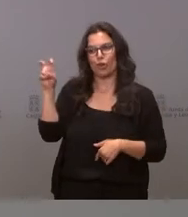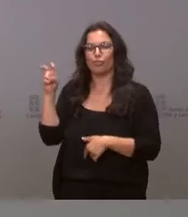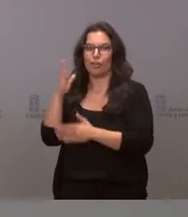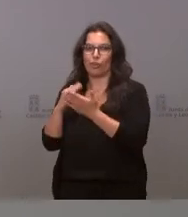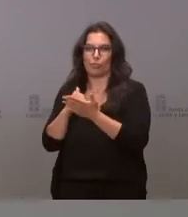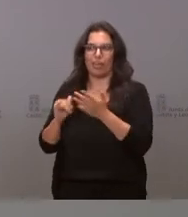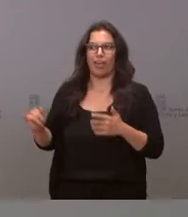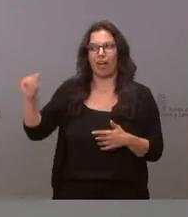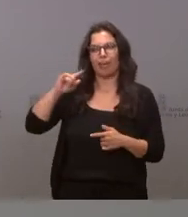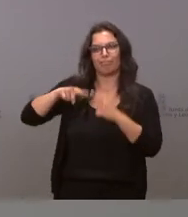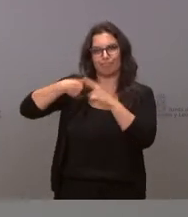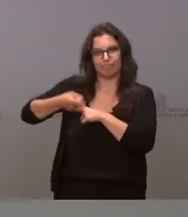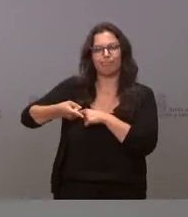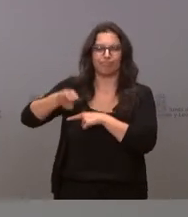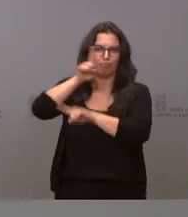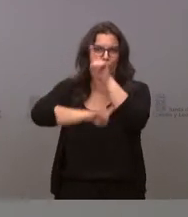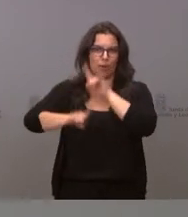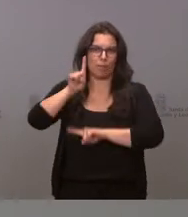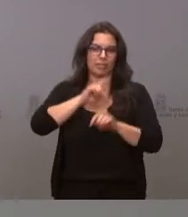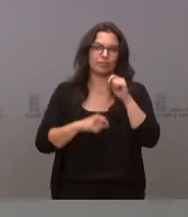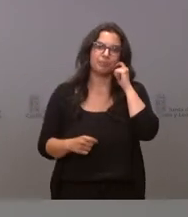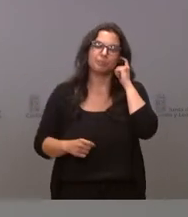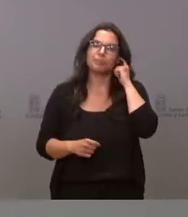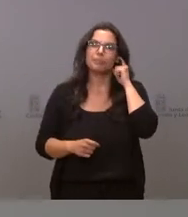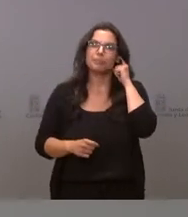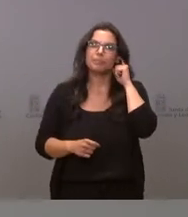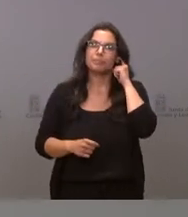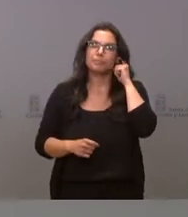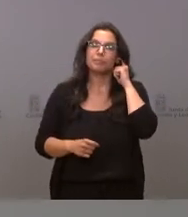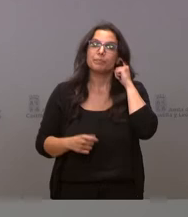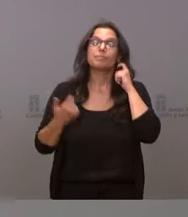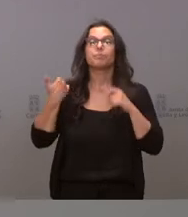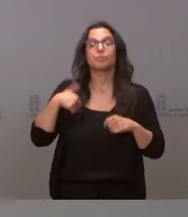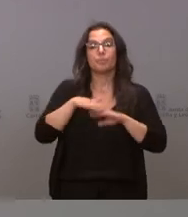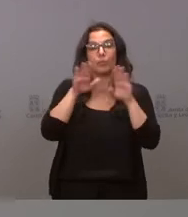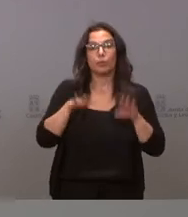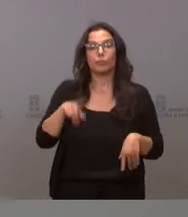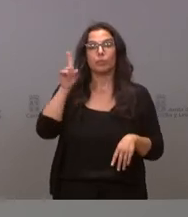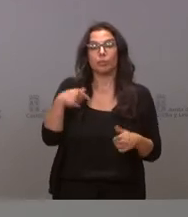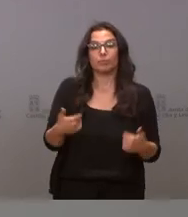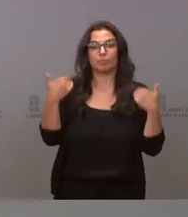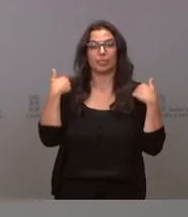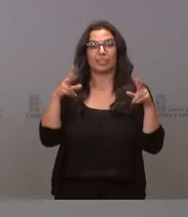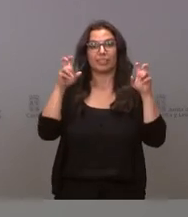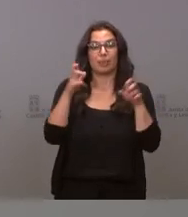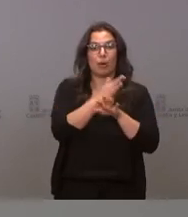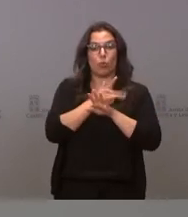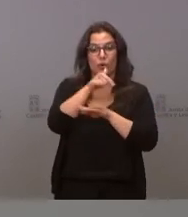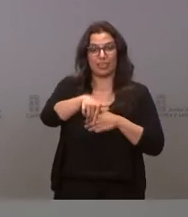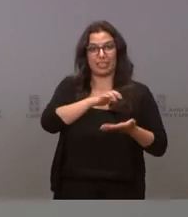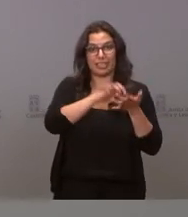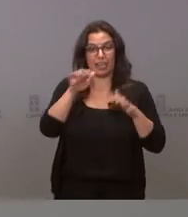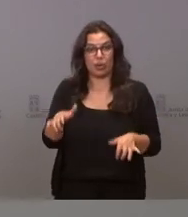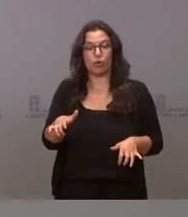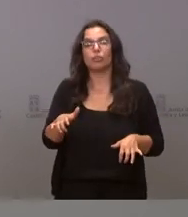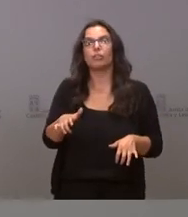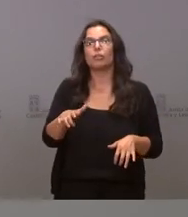está generando problemas. Y, por último, cabe recordar que también la competencia en materia de juego que tenemos en Castilla y León lo